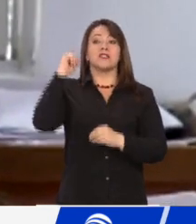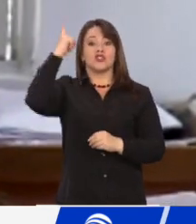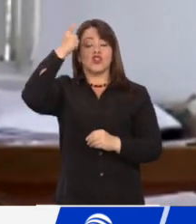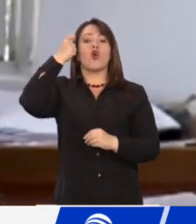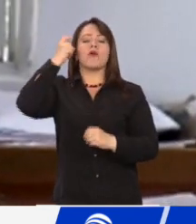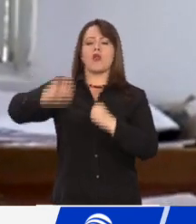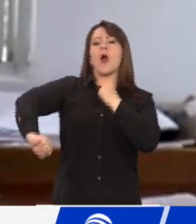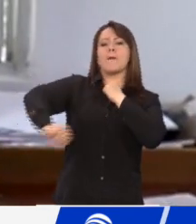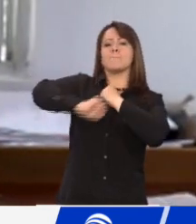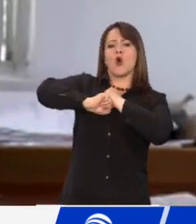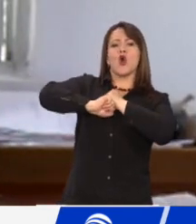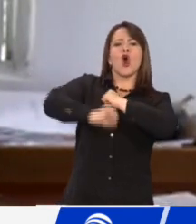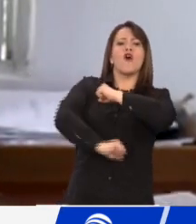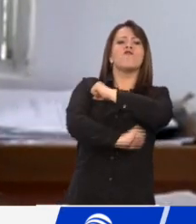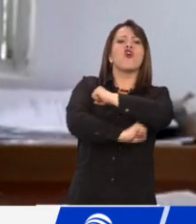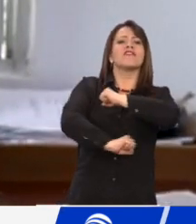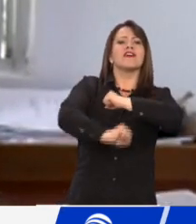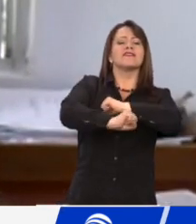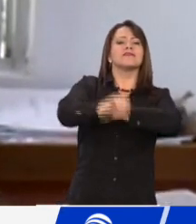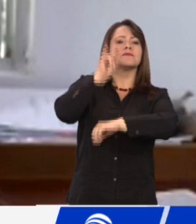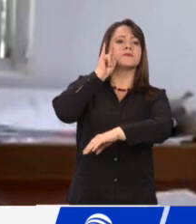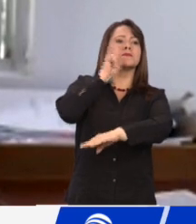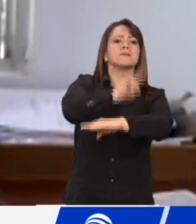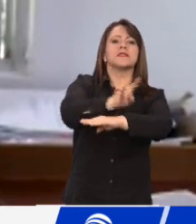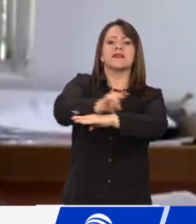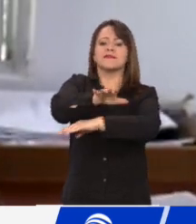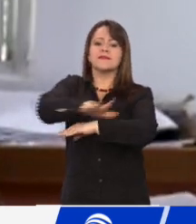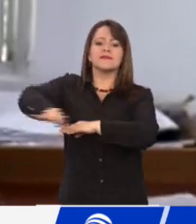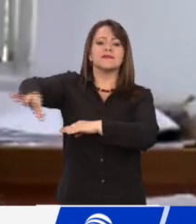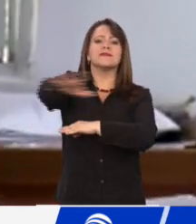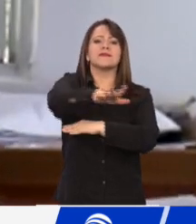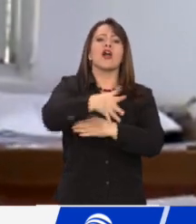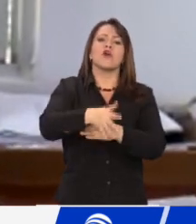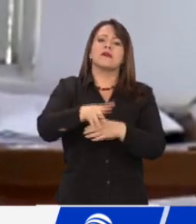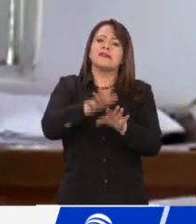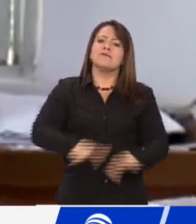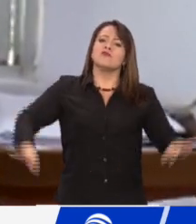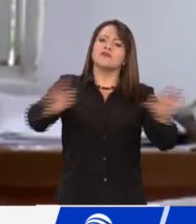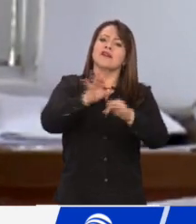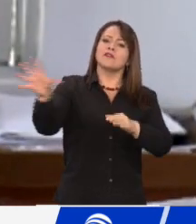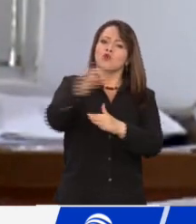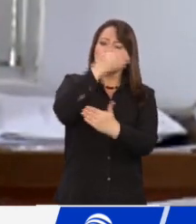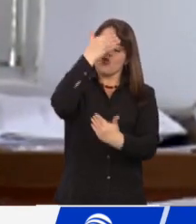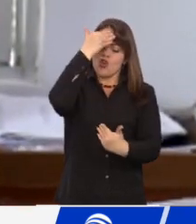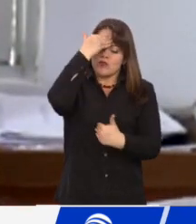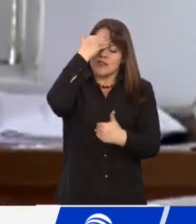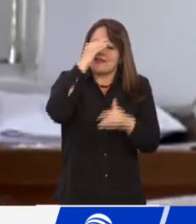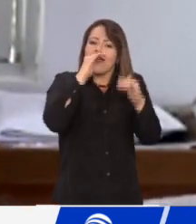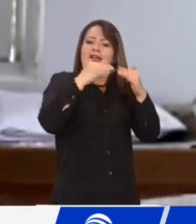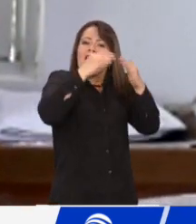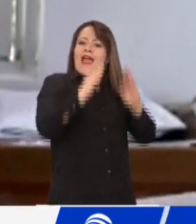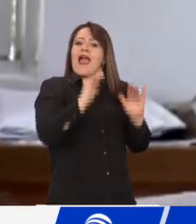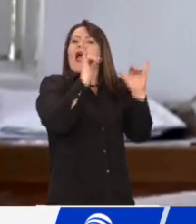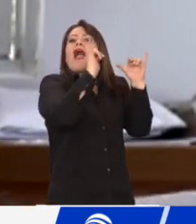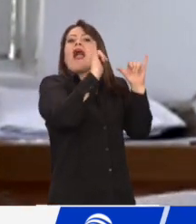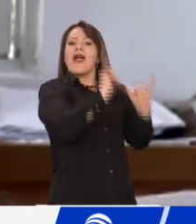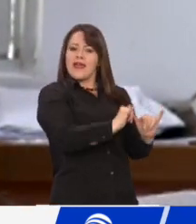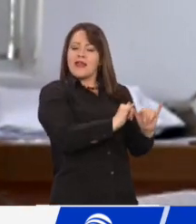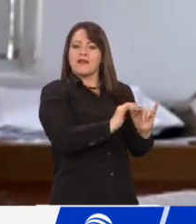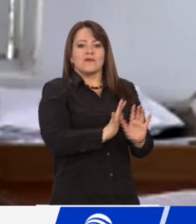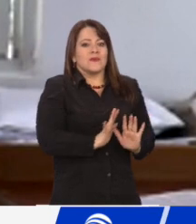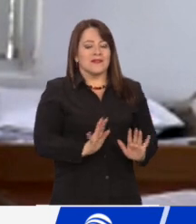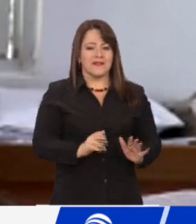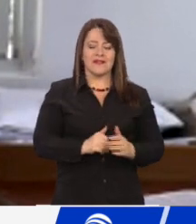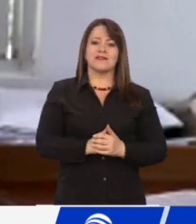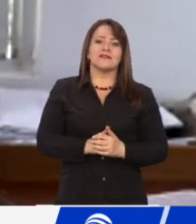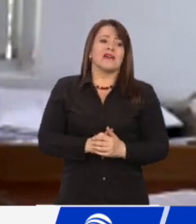esa vigilancia de que seamos respetuosos de quedarnos en casa. No son nuevas y realmente no